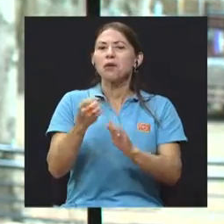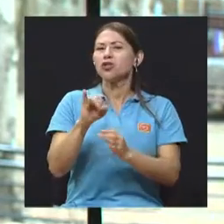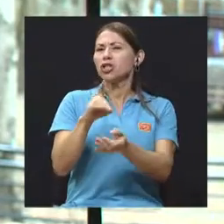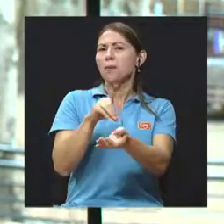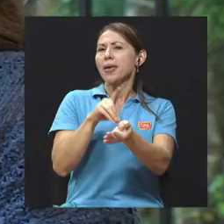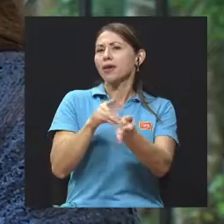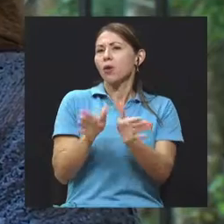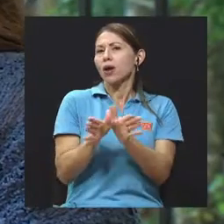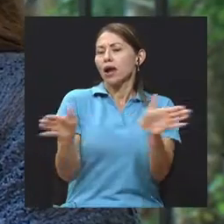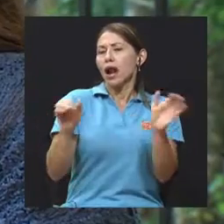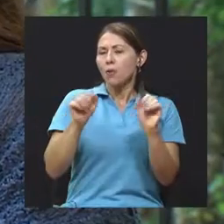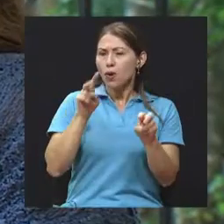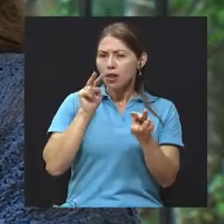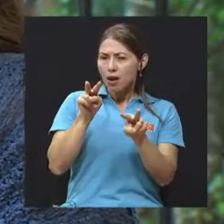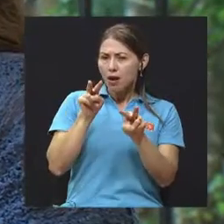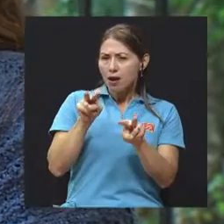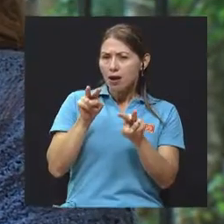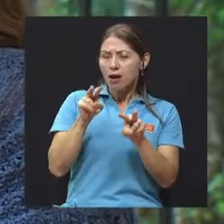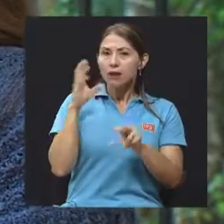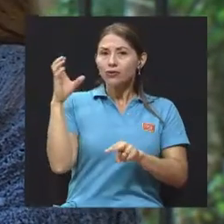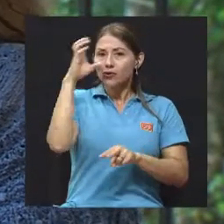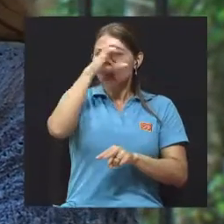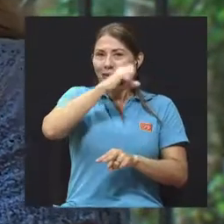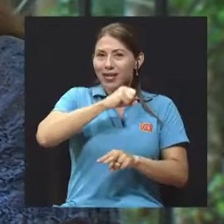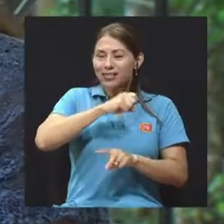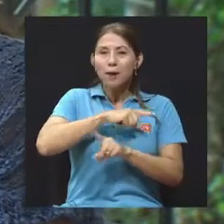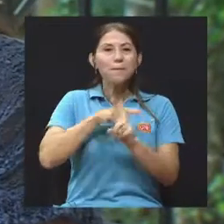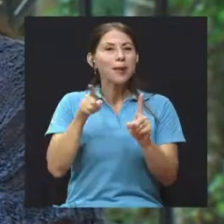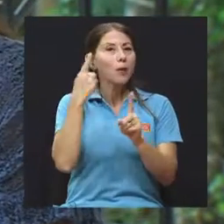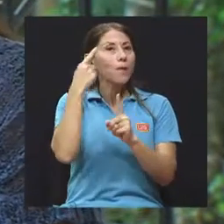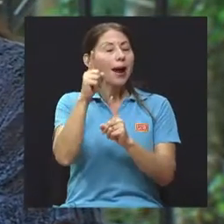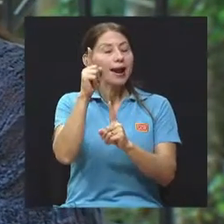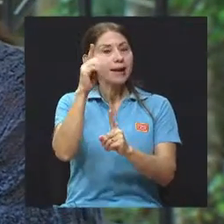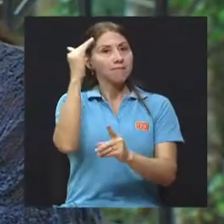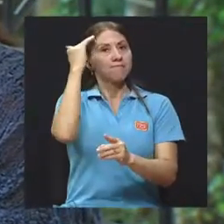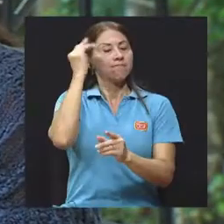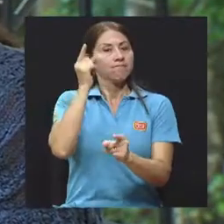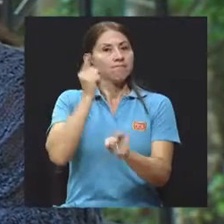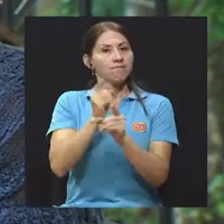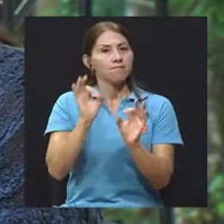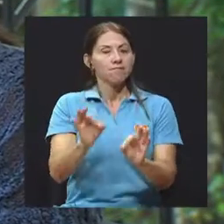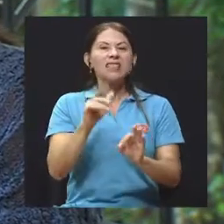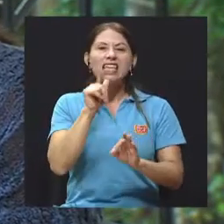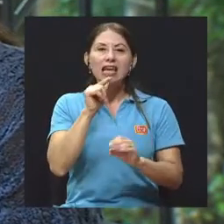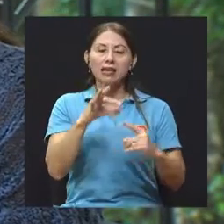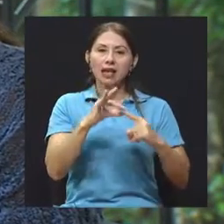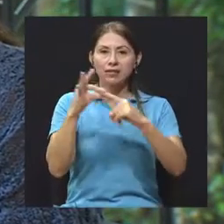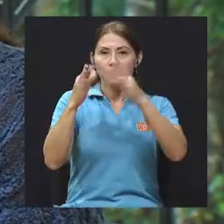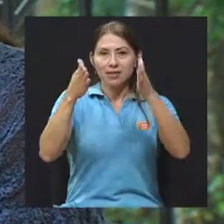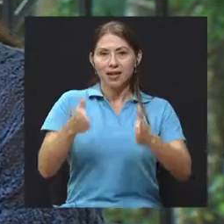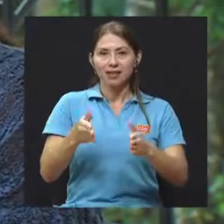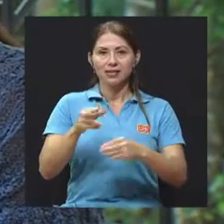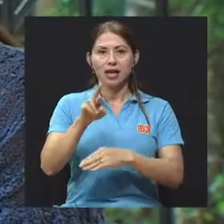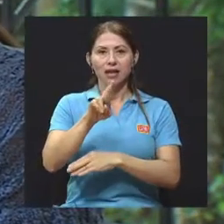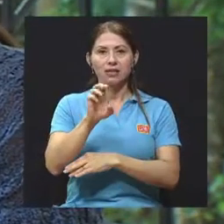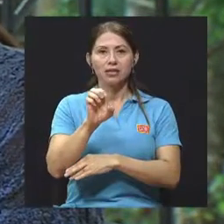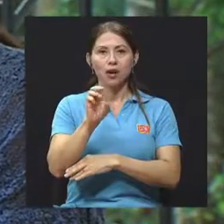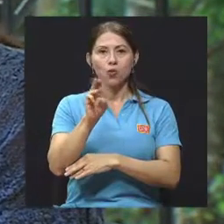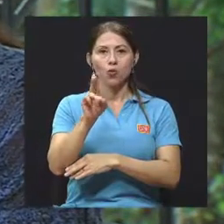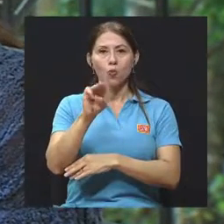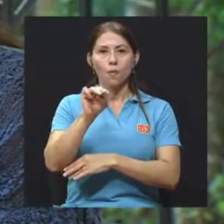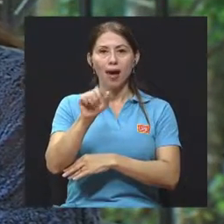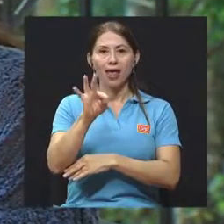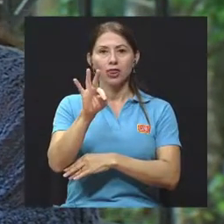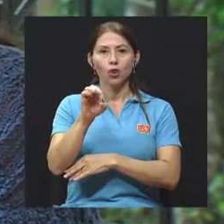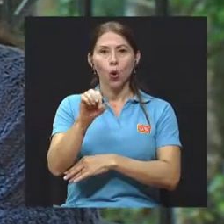del médico general, pero la confirmación será por un especialista, en este caso un reumatólogo, porque es algo complejo y no hay un dato